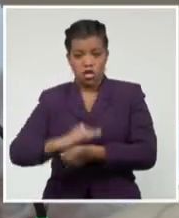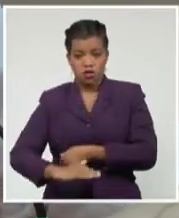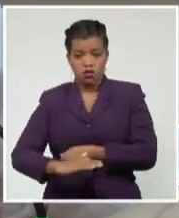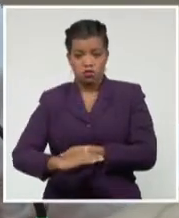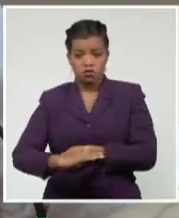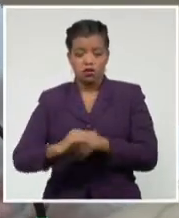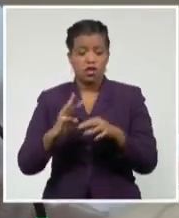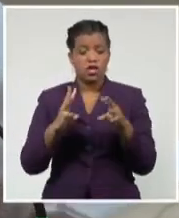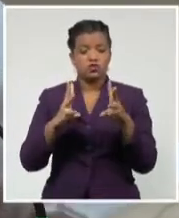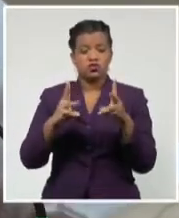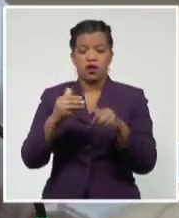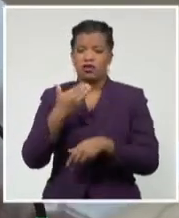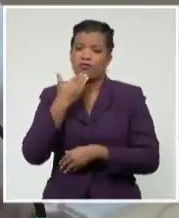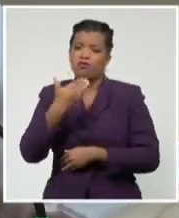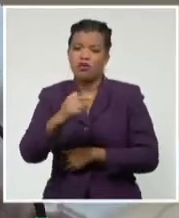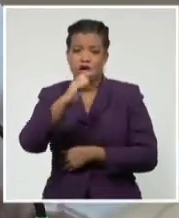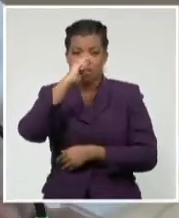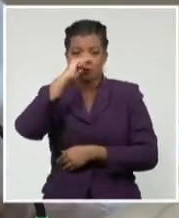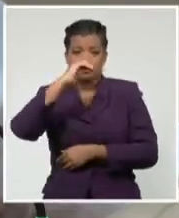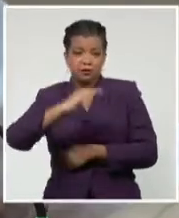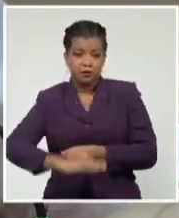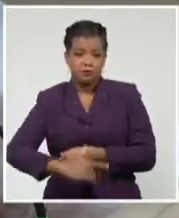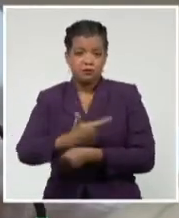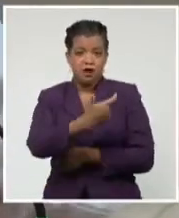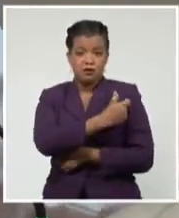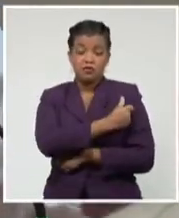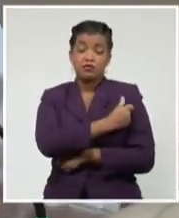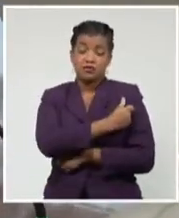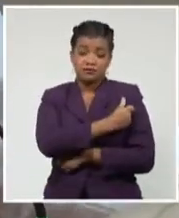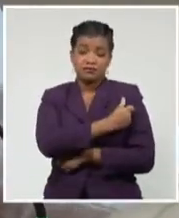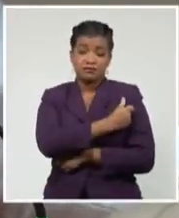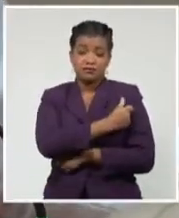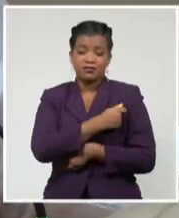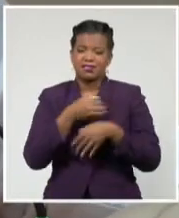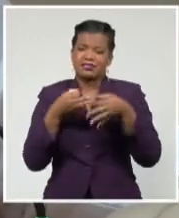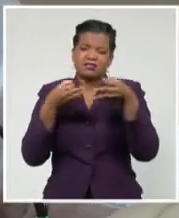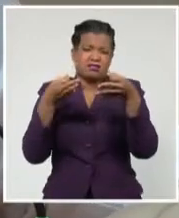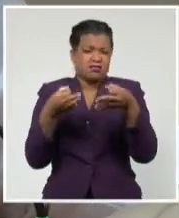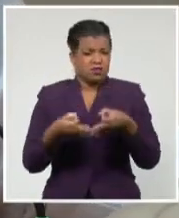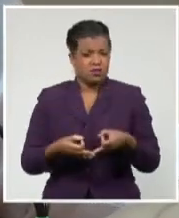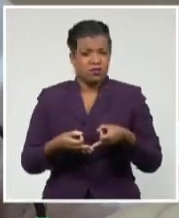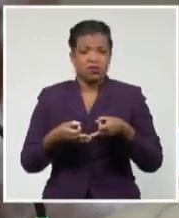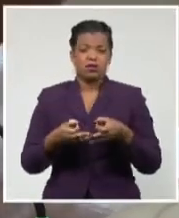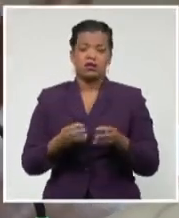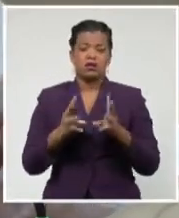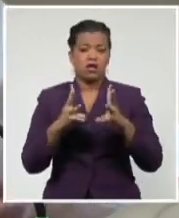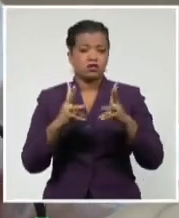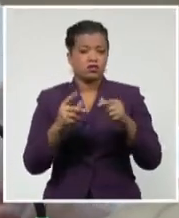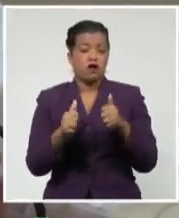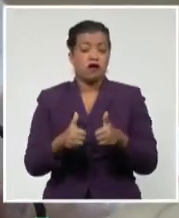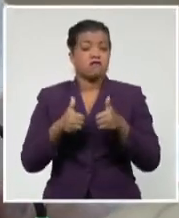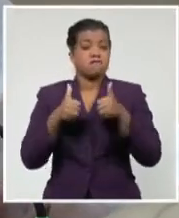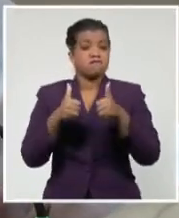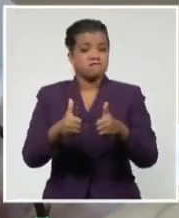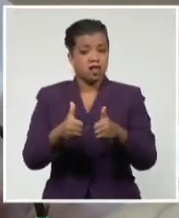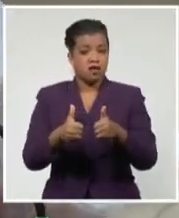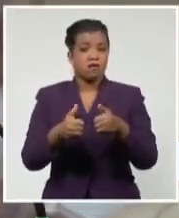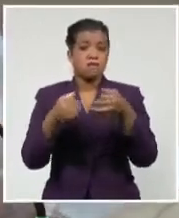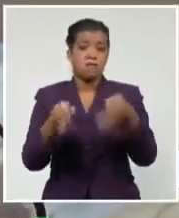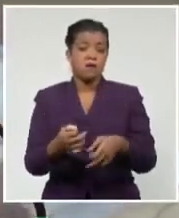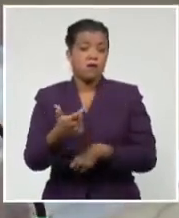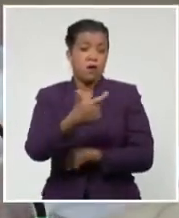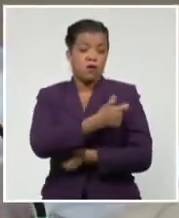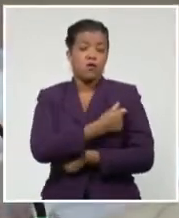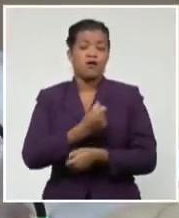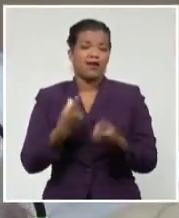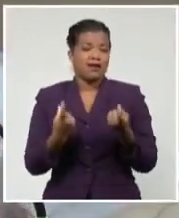conjugadas en edad pediátrica, y por lo tanto, bueno, experiencia de seguridad, experiencia, y por lo tanto, bueno, viene siendo la vacuna ideal para